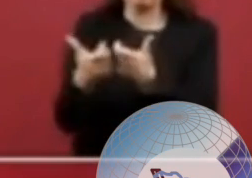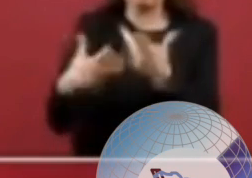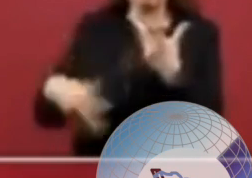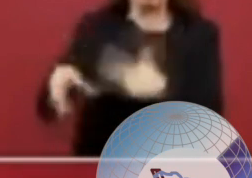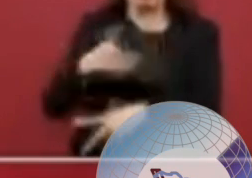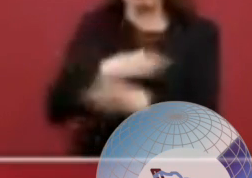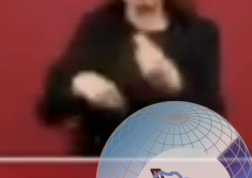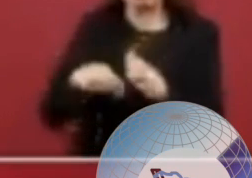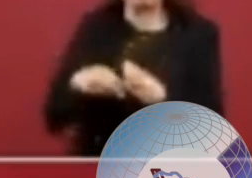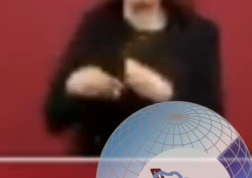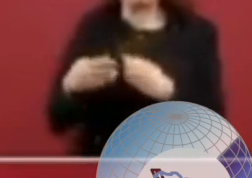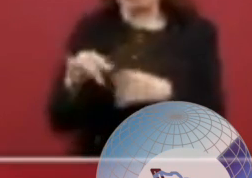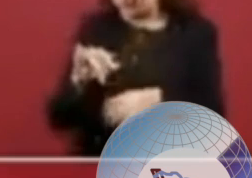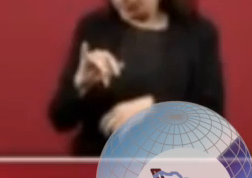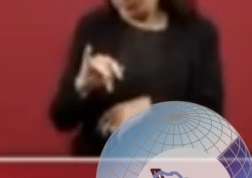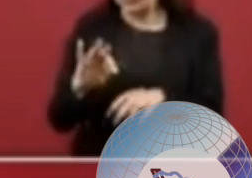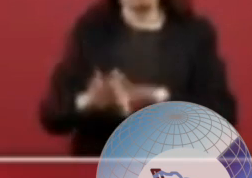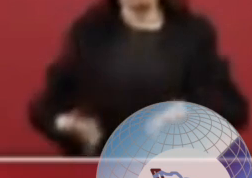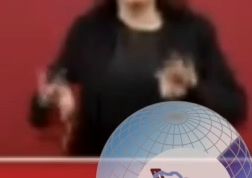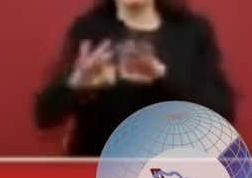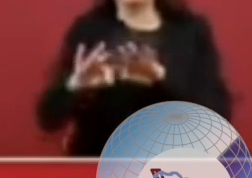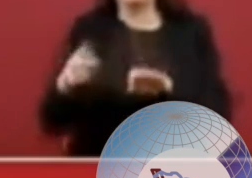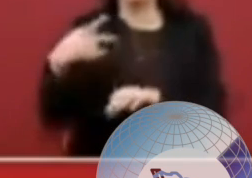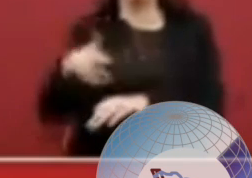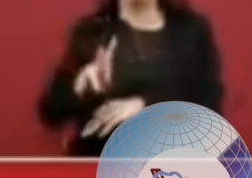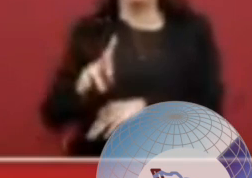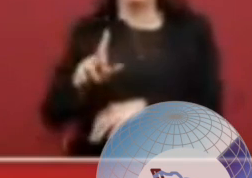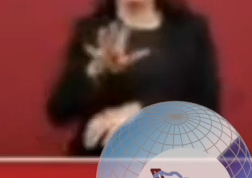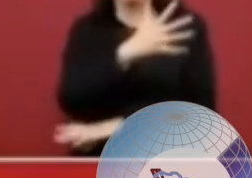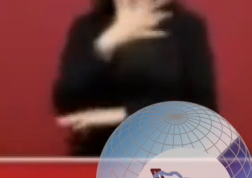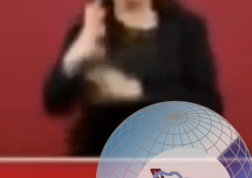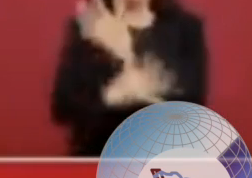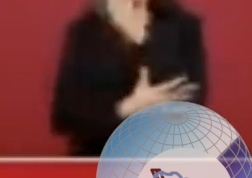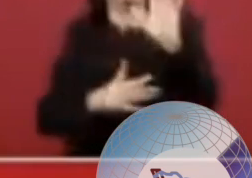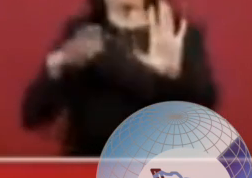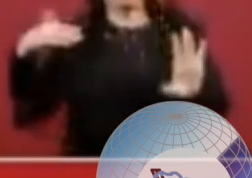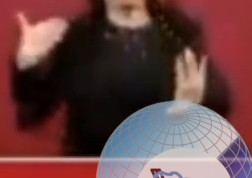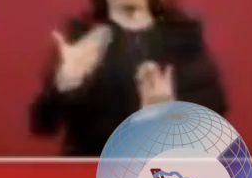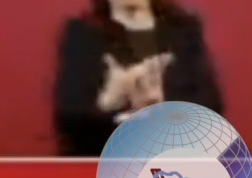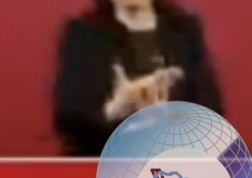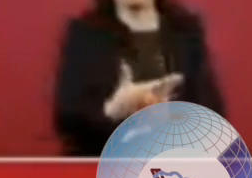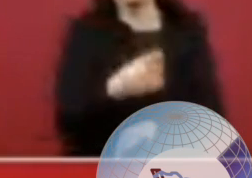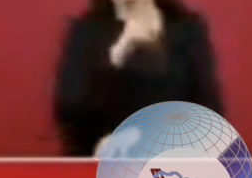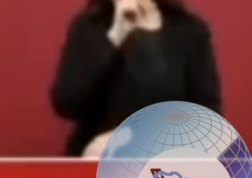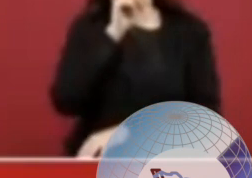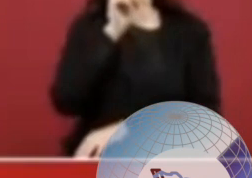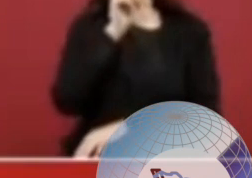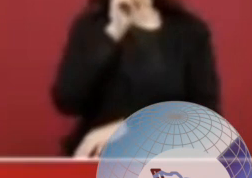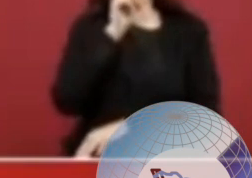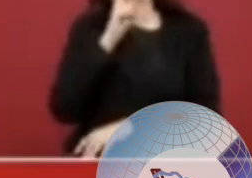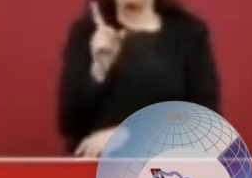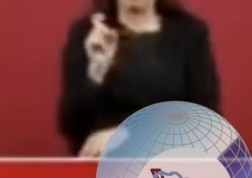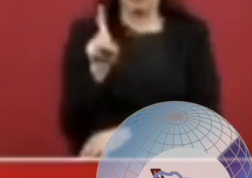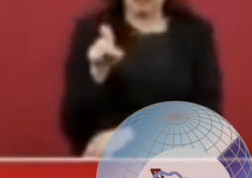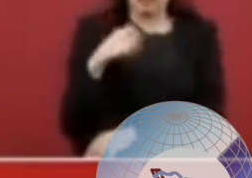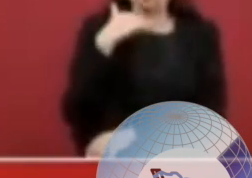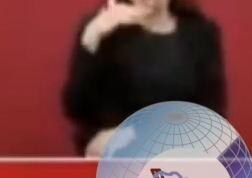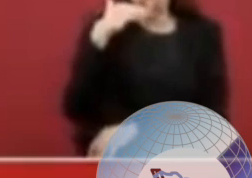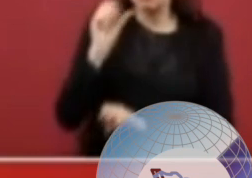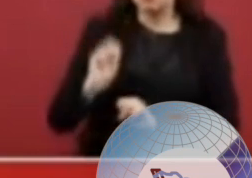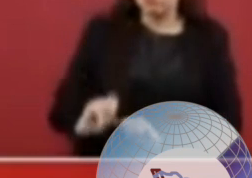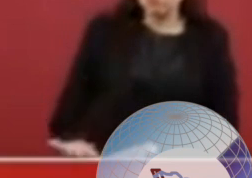importante que sea, afectando el medio ambiente, contaminando el agua,